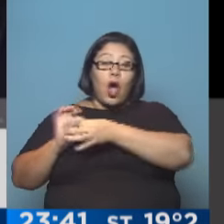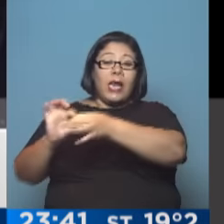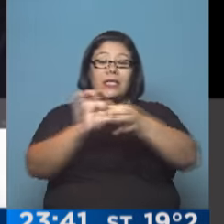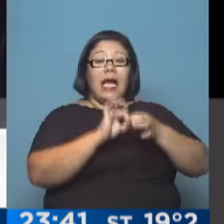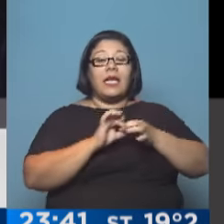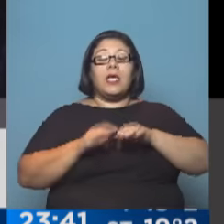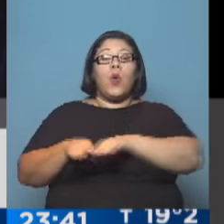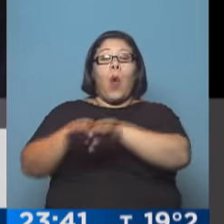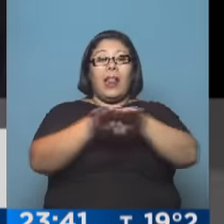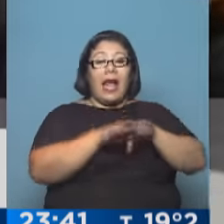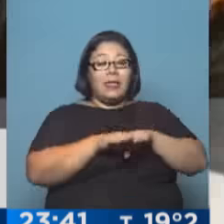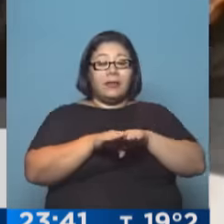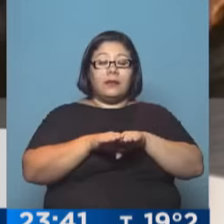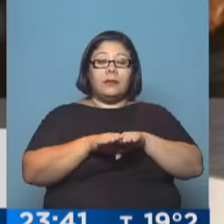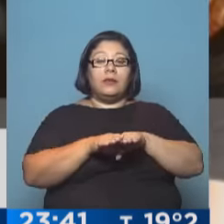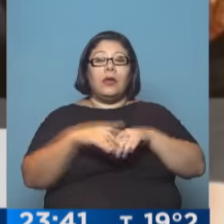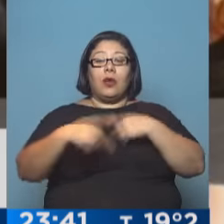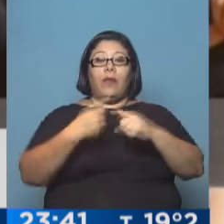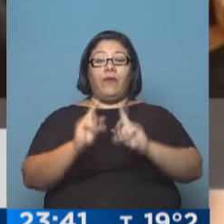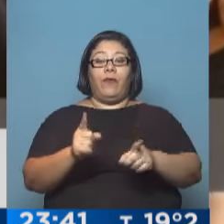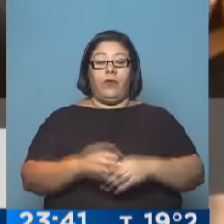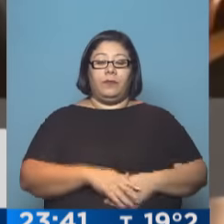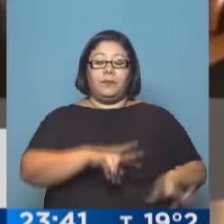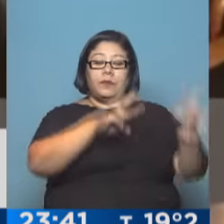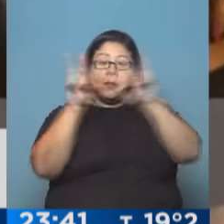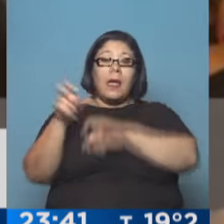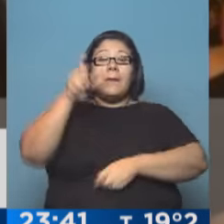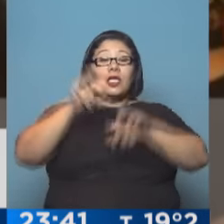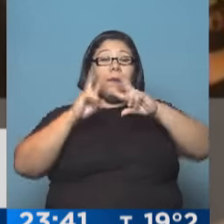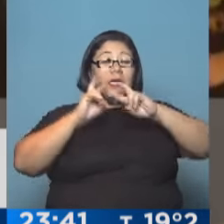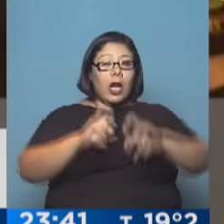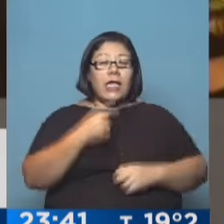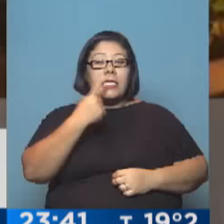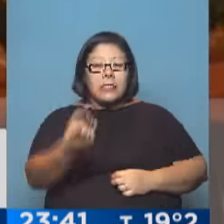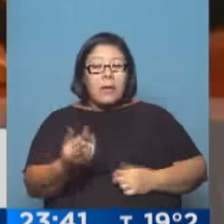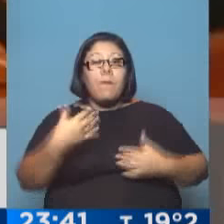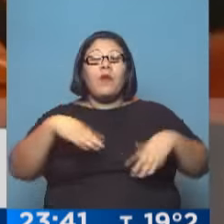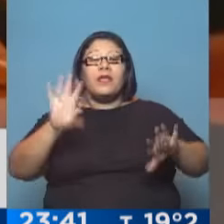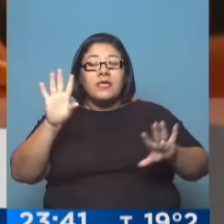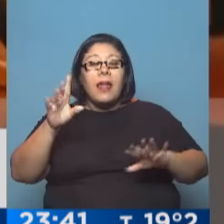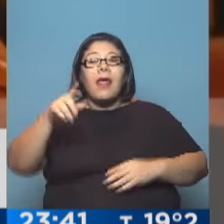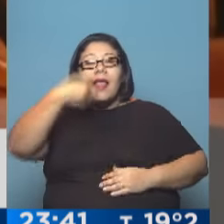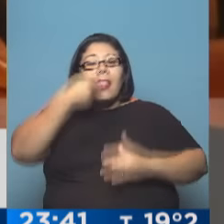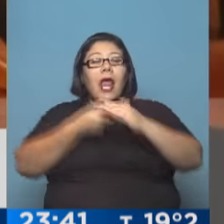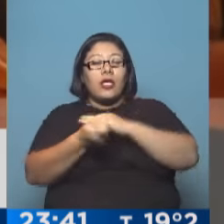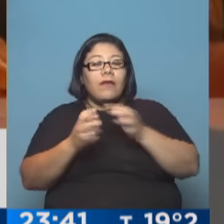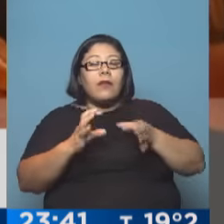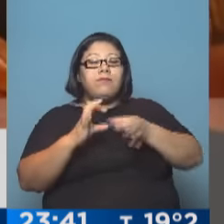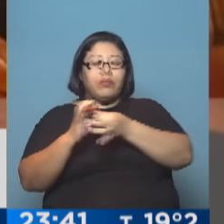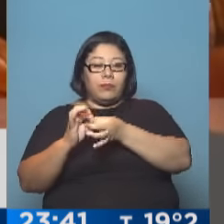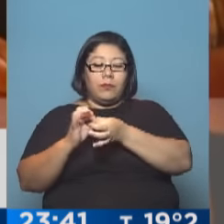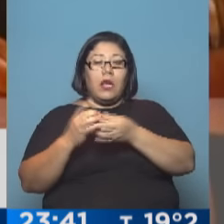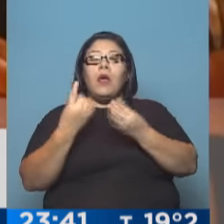fotógrafo. Los investigadores creen que el crimen de Paulo Arce puede estar vinculado al narcotráfico. La hipótesis